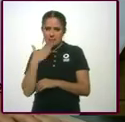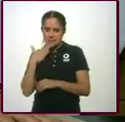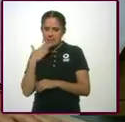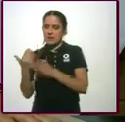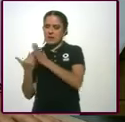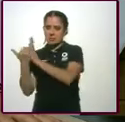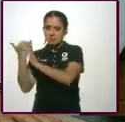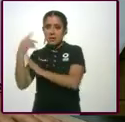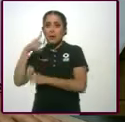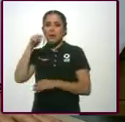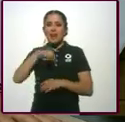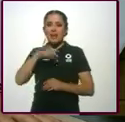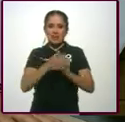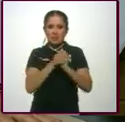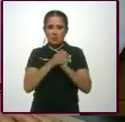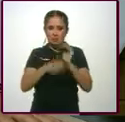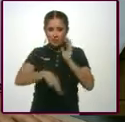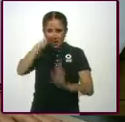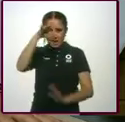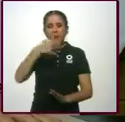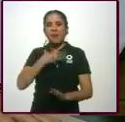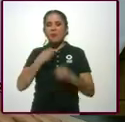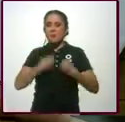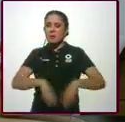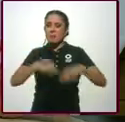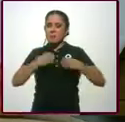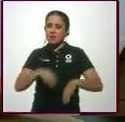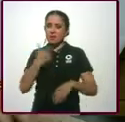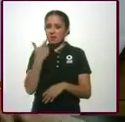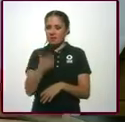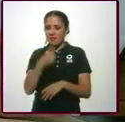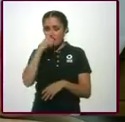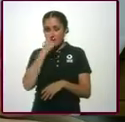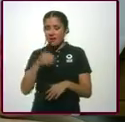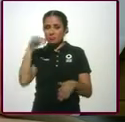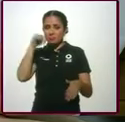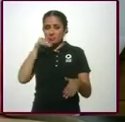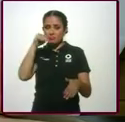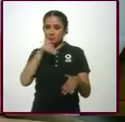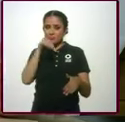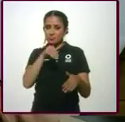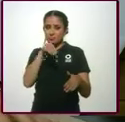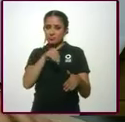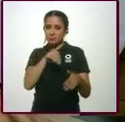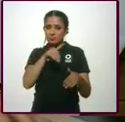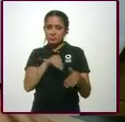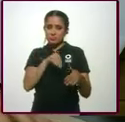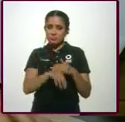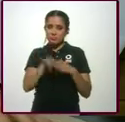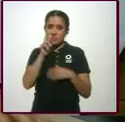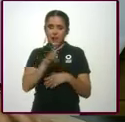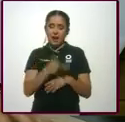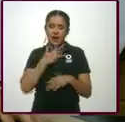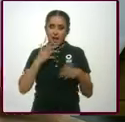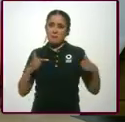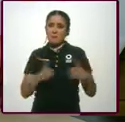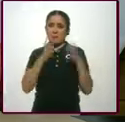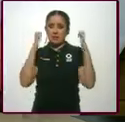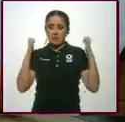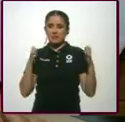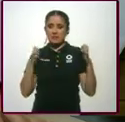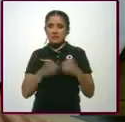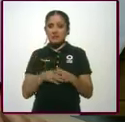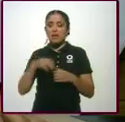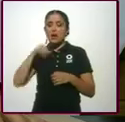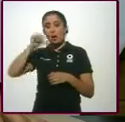tenemos pérdida, tenemos números rojos, negros